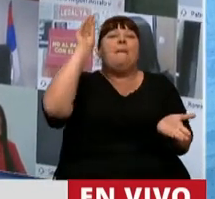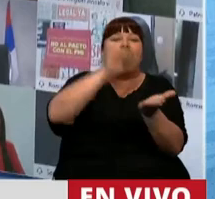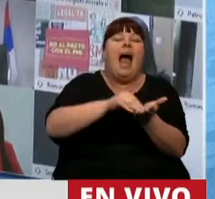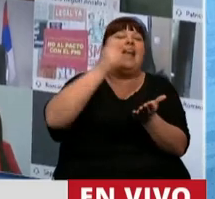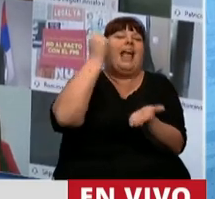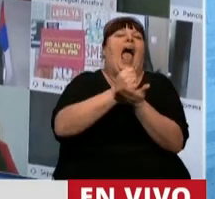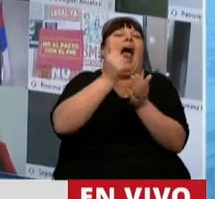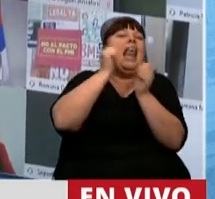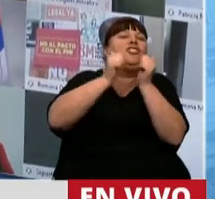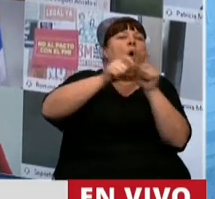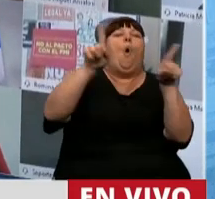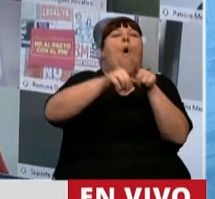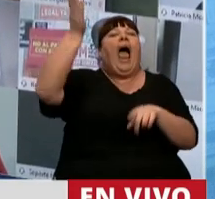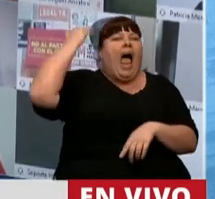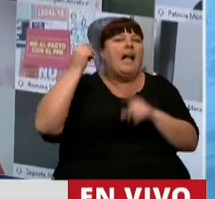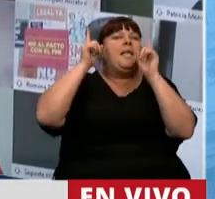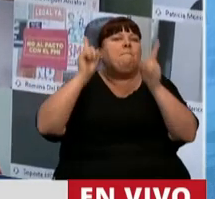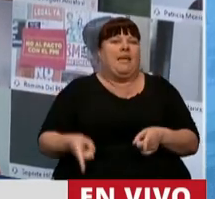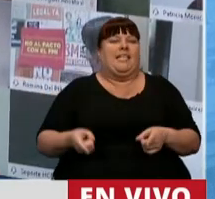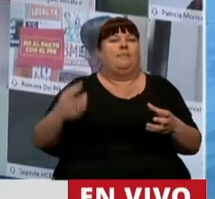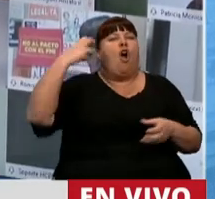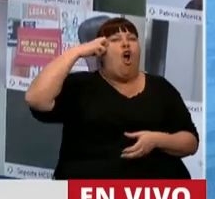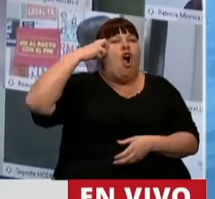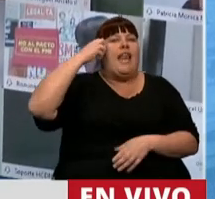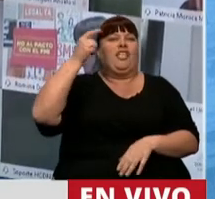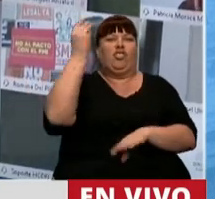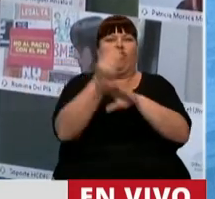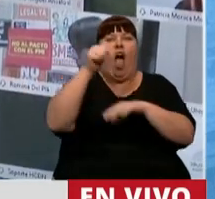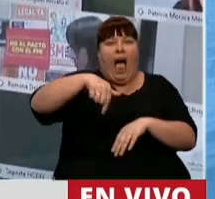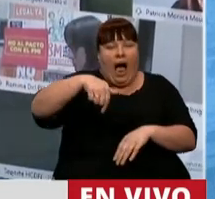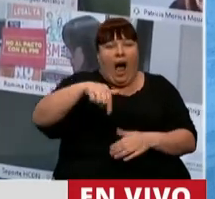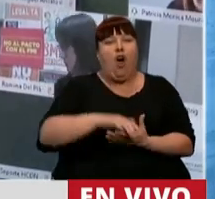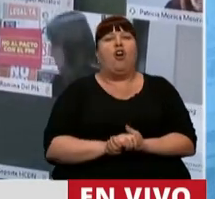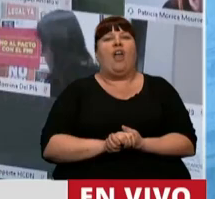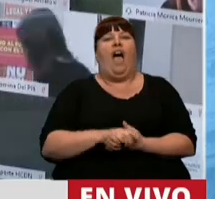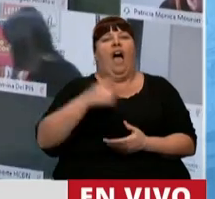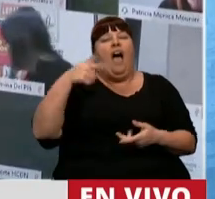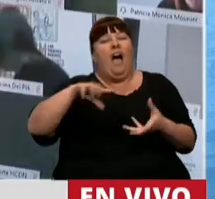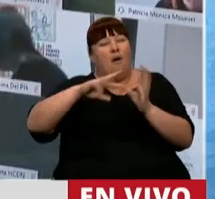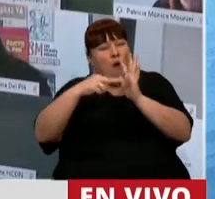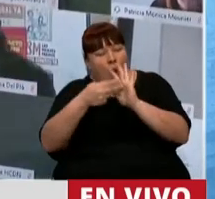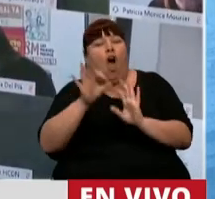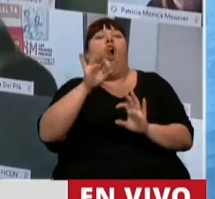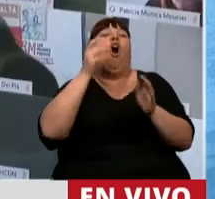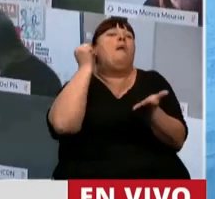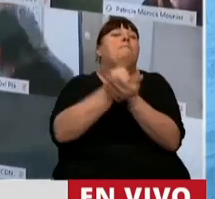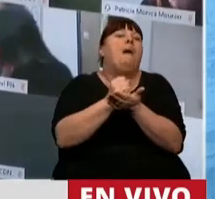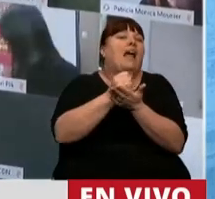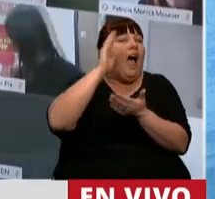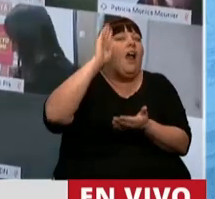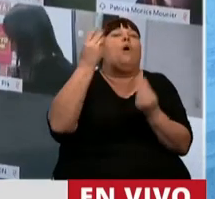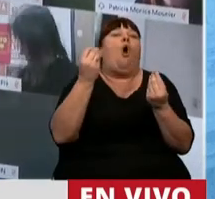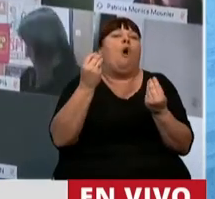libros de la historia como aquel que supo llevar adelante el Parlamento en este momento de inflexión o si quedará para el